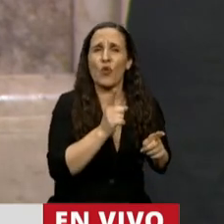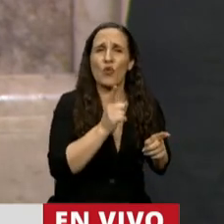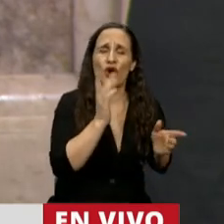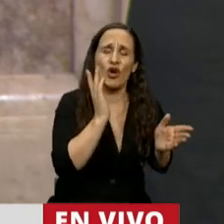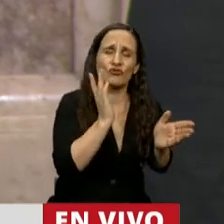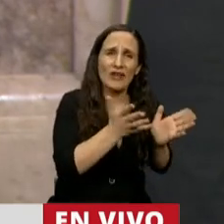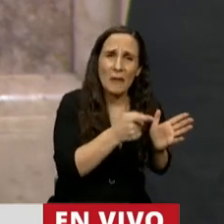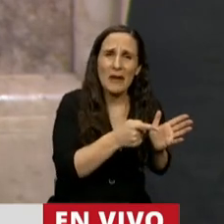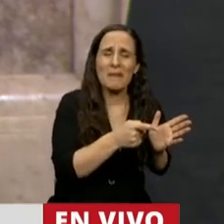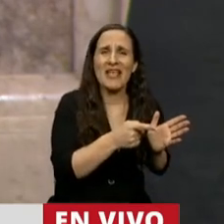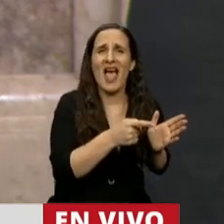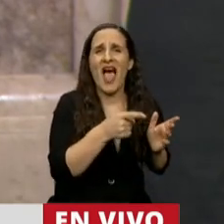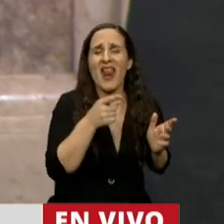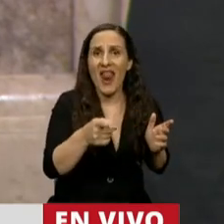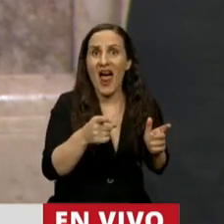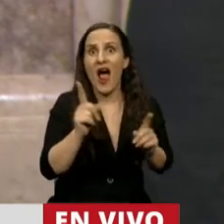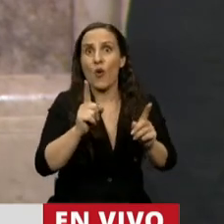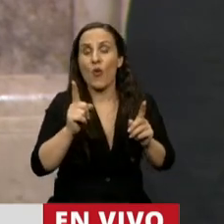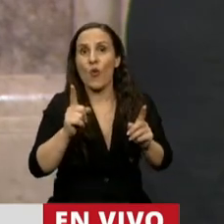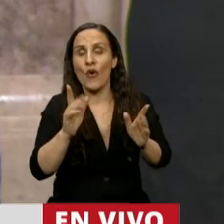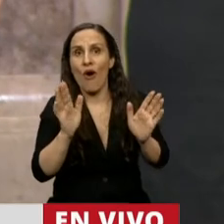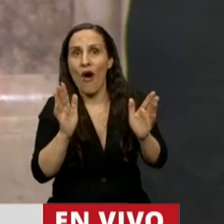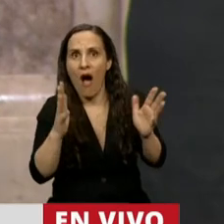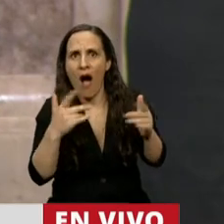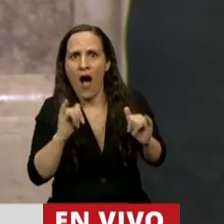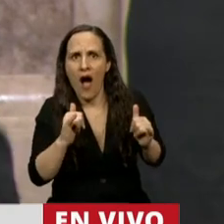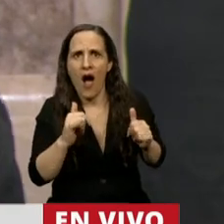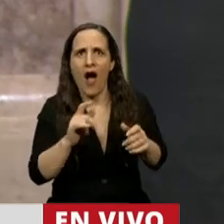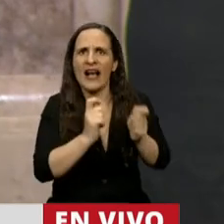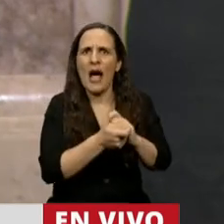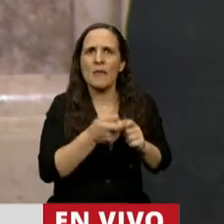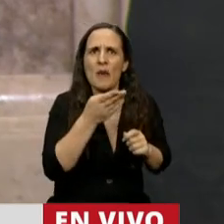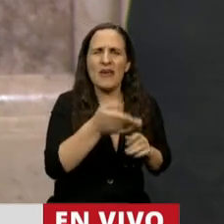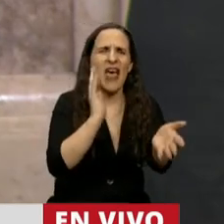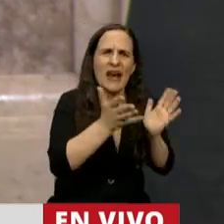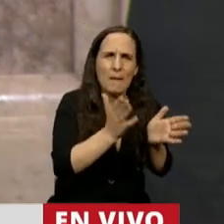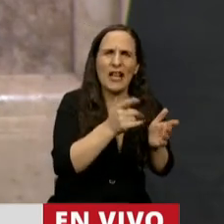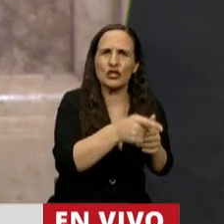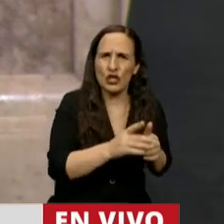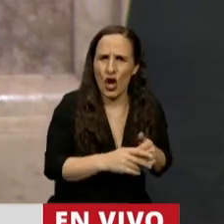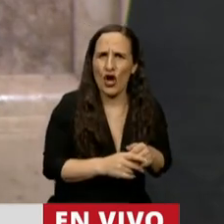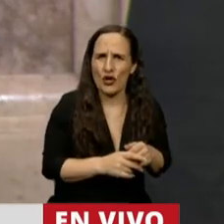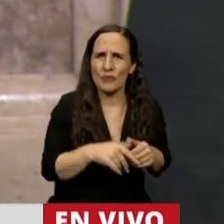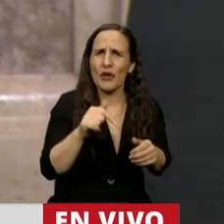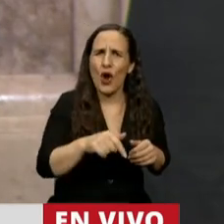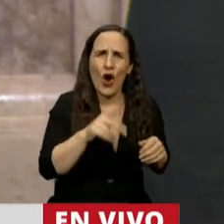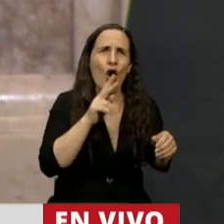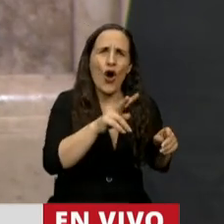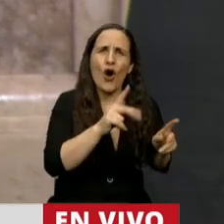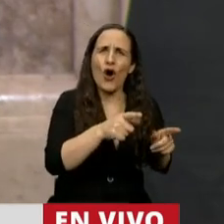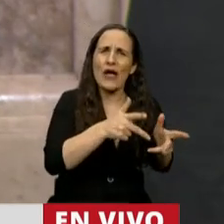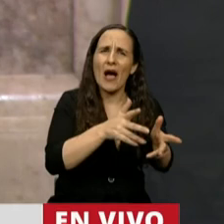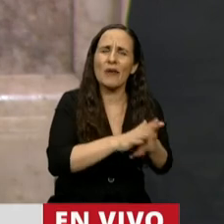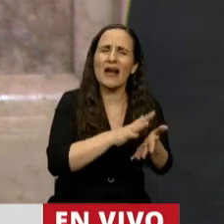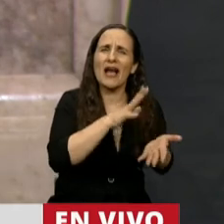en Guernica, los otros aplaudían porque Cambiemos pidió la represión permanente. Hoy mismo escuchamos también hablar contra las tomas de tierras.